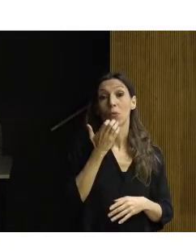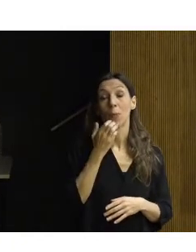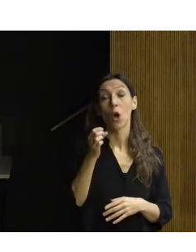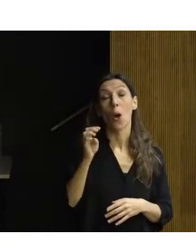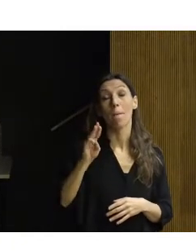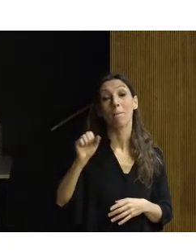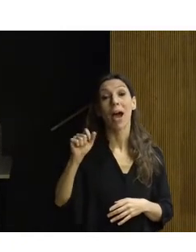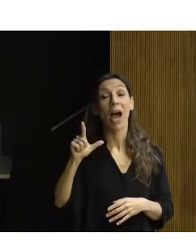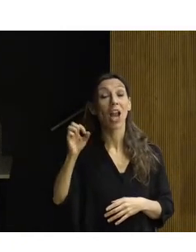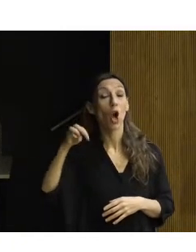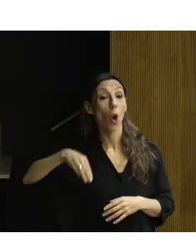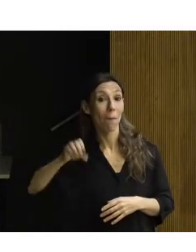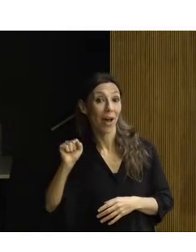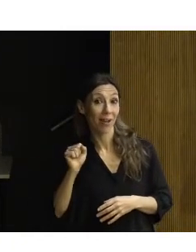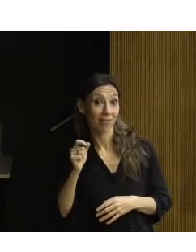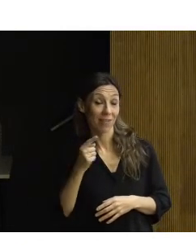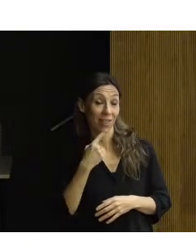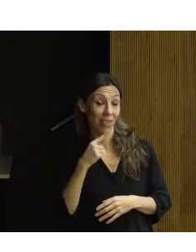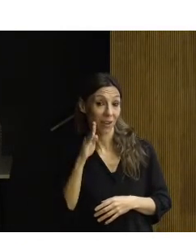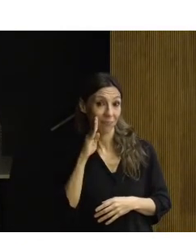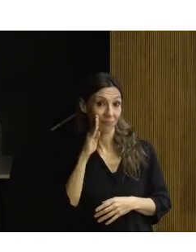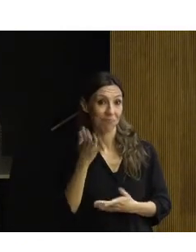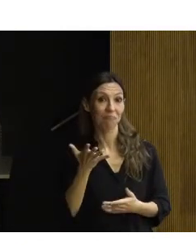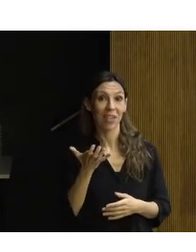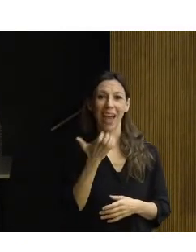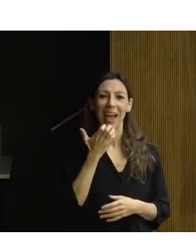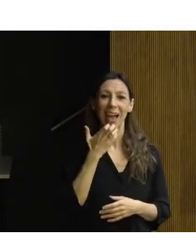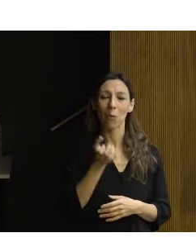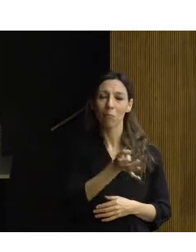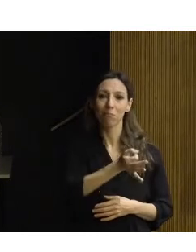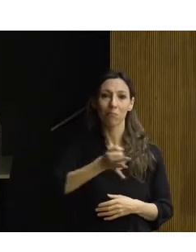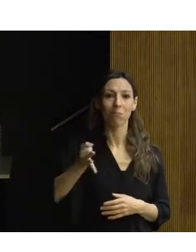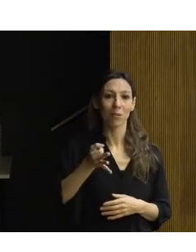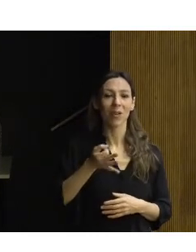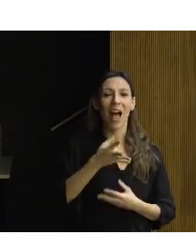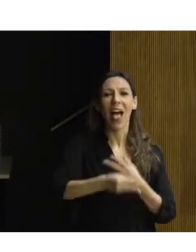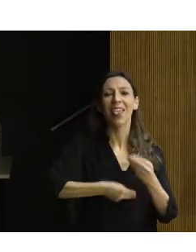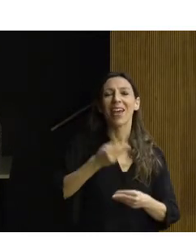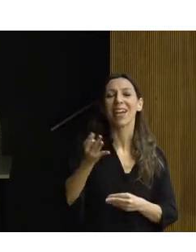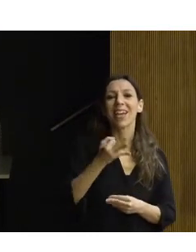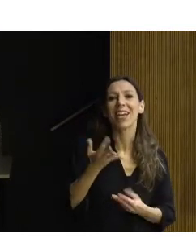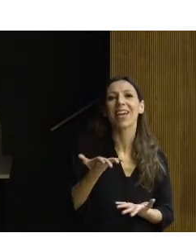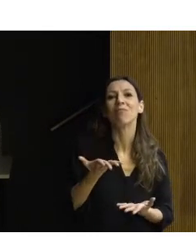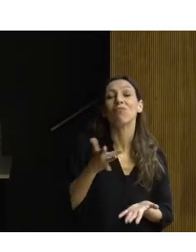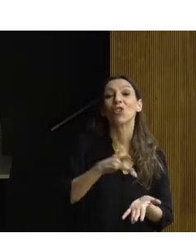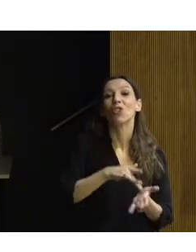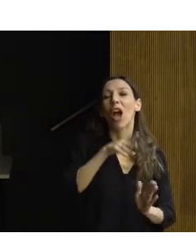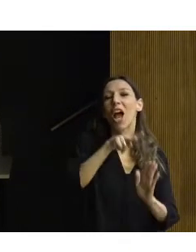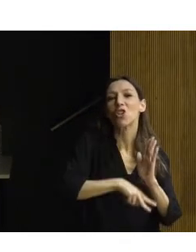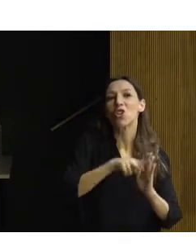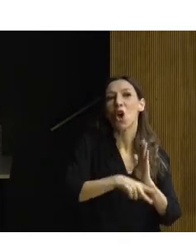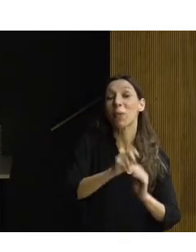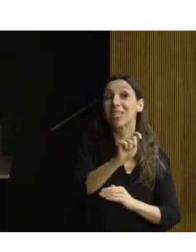es un buen ejemplo de lo que hay que hacer cuando la norma o cuando lo reglamentario no llega.